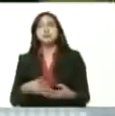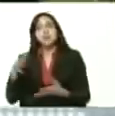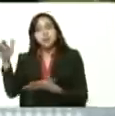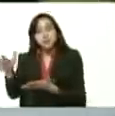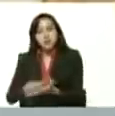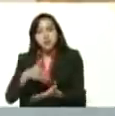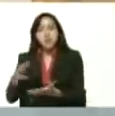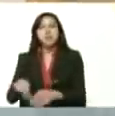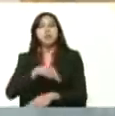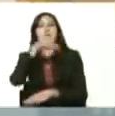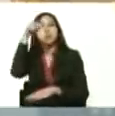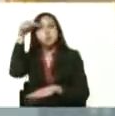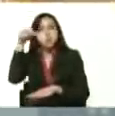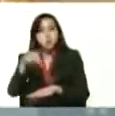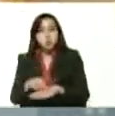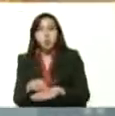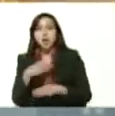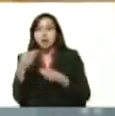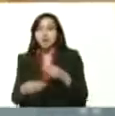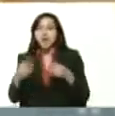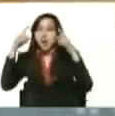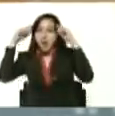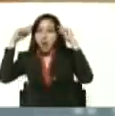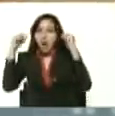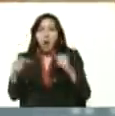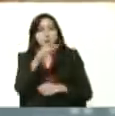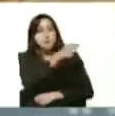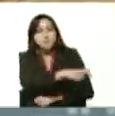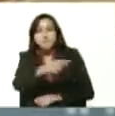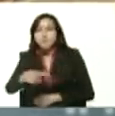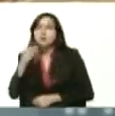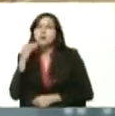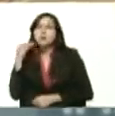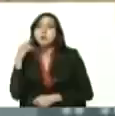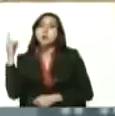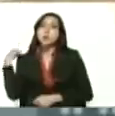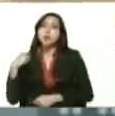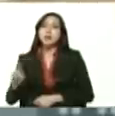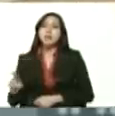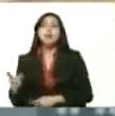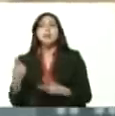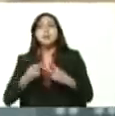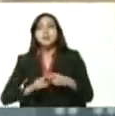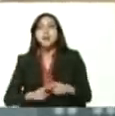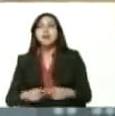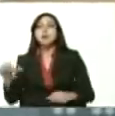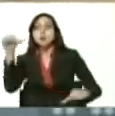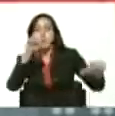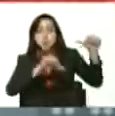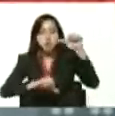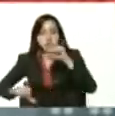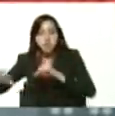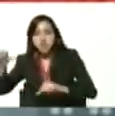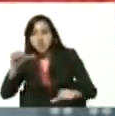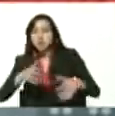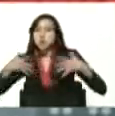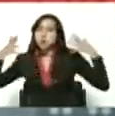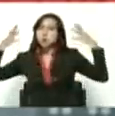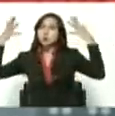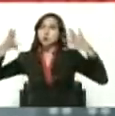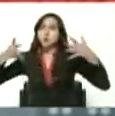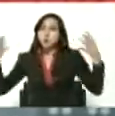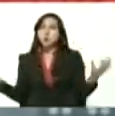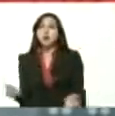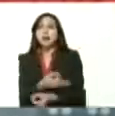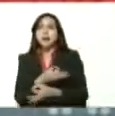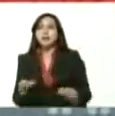nacional con expertos con nuestros técnicos y científicos que le den la asesoría exacta